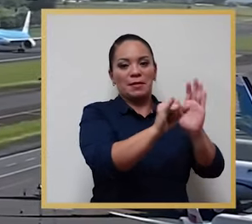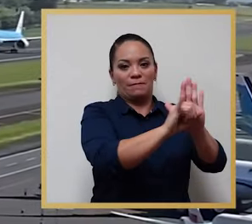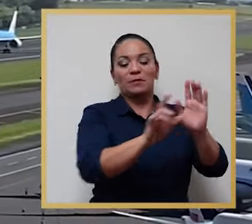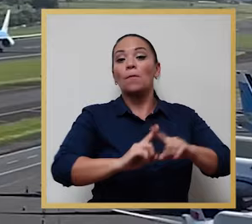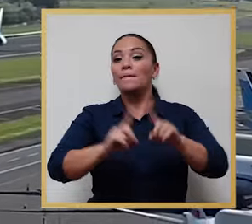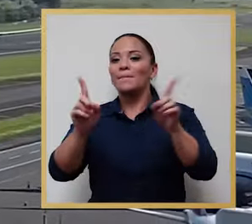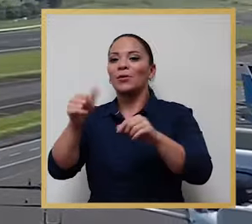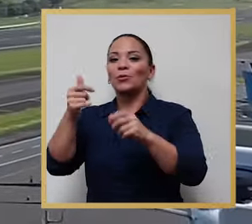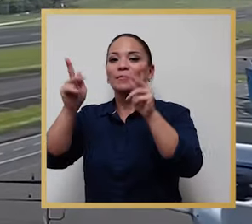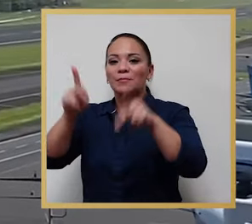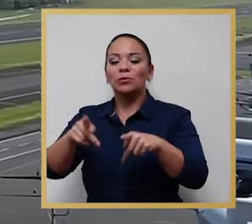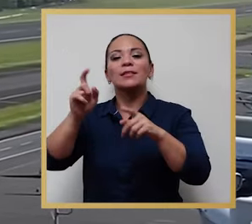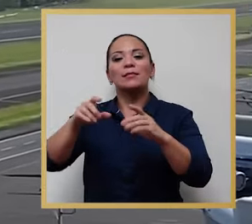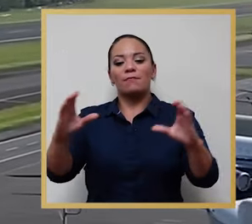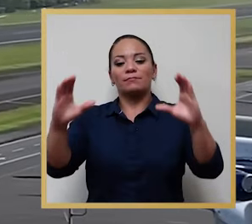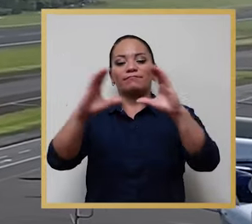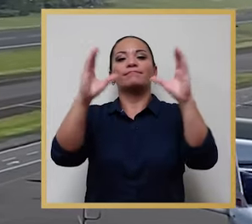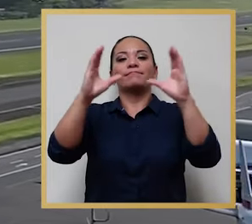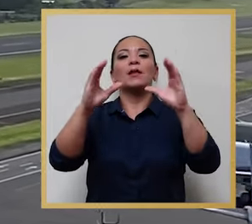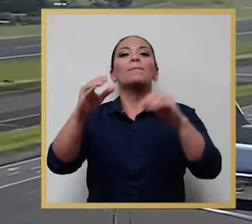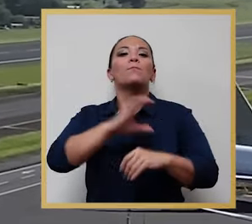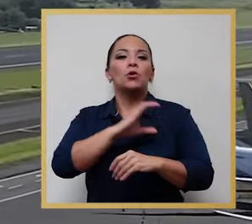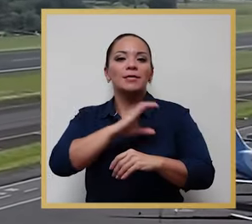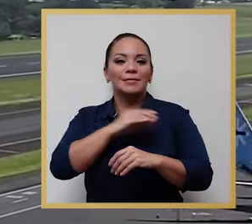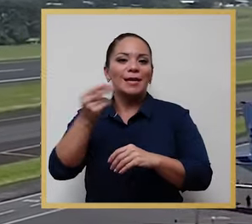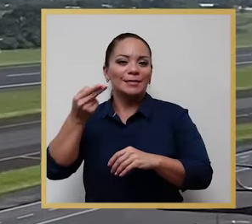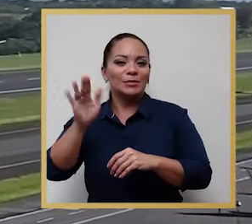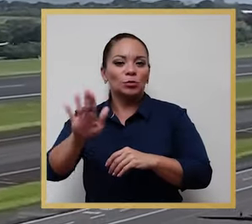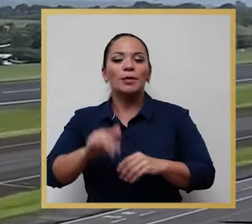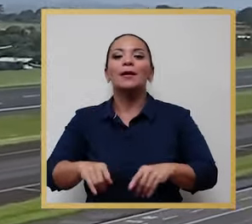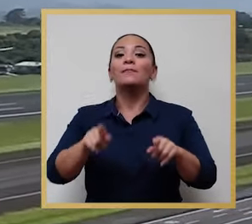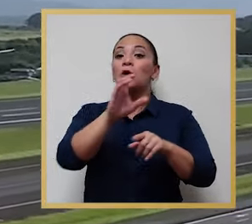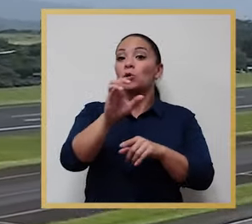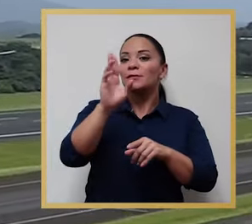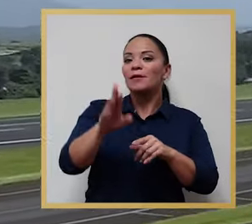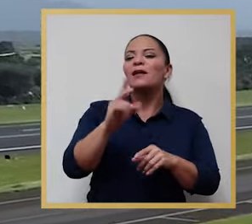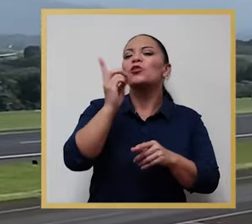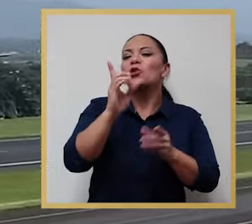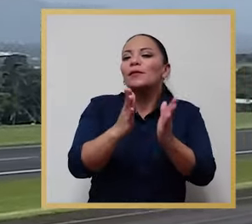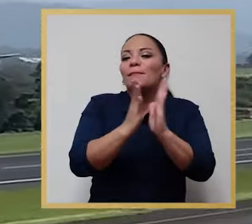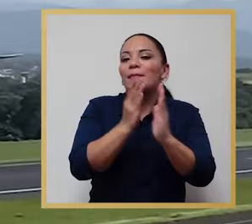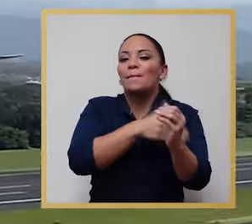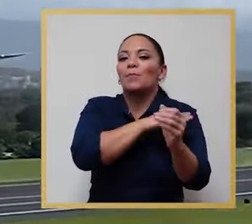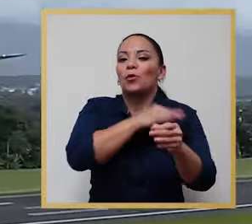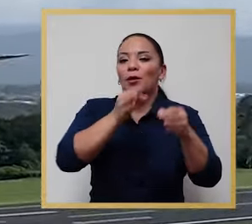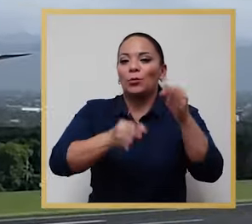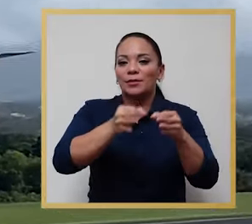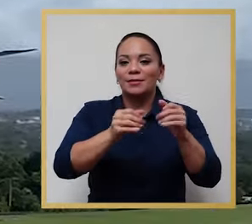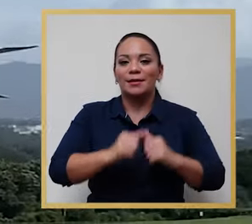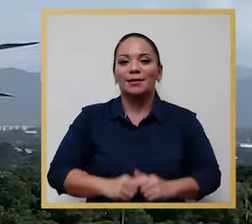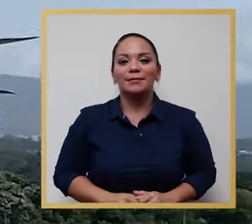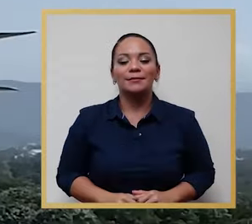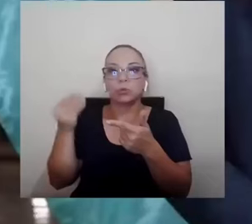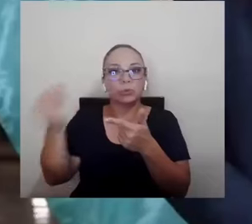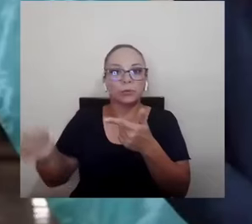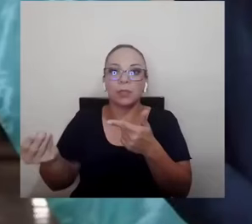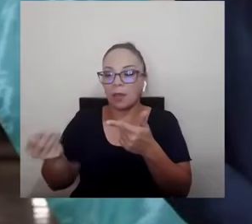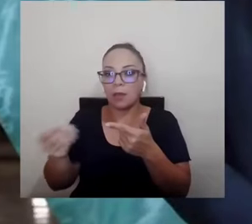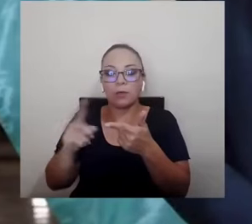deberán presentar un certificado de antecedentes policiales que en el caso de Costa Rica se solicita ante el Poder Judicial.